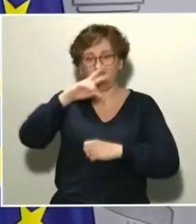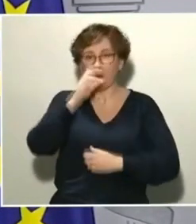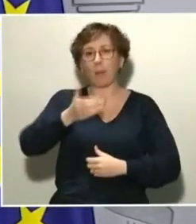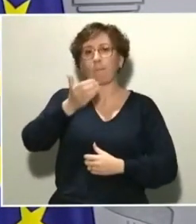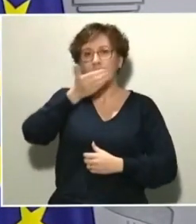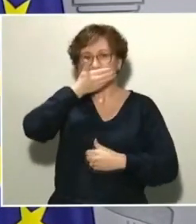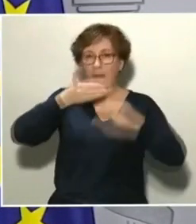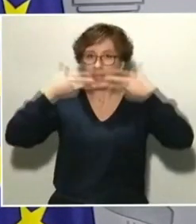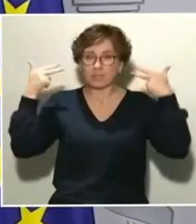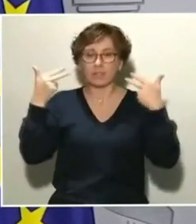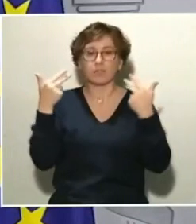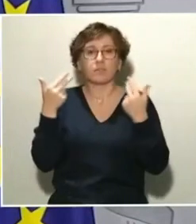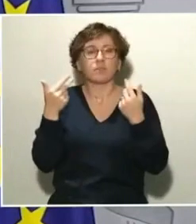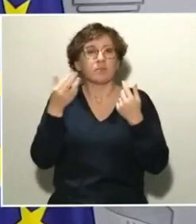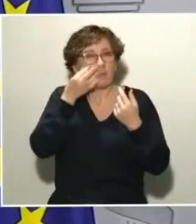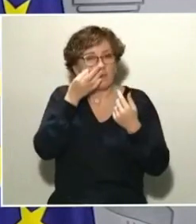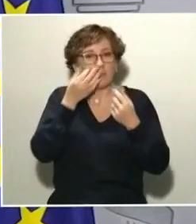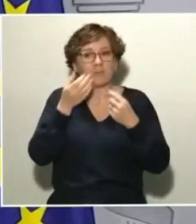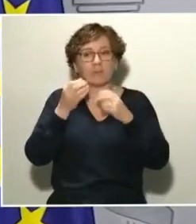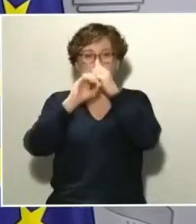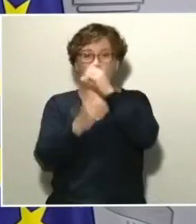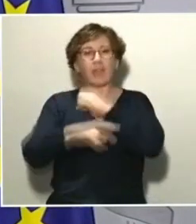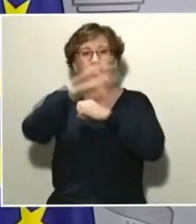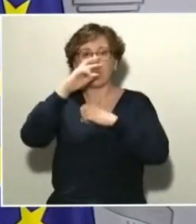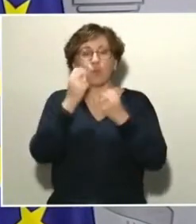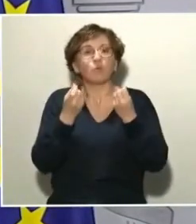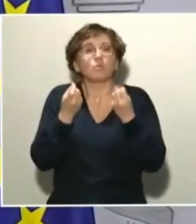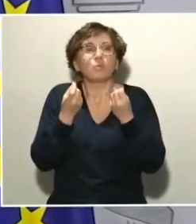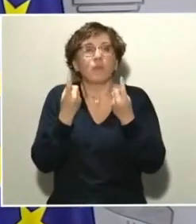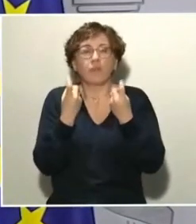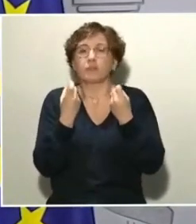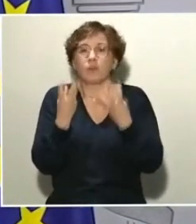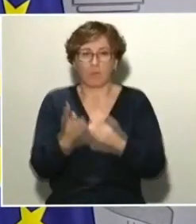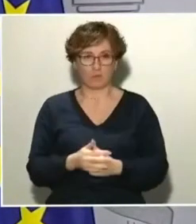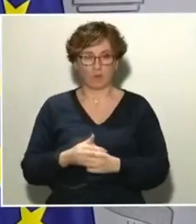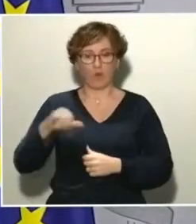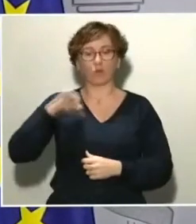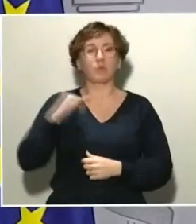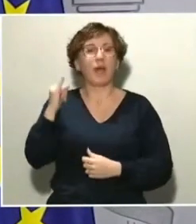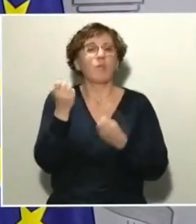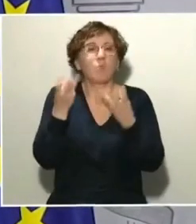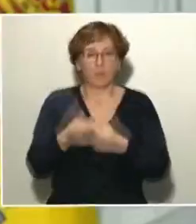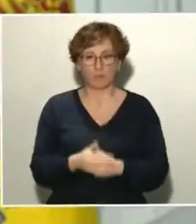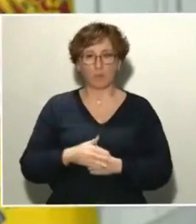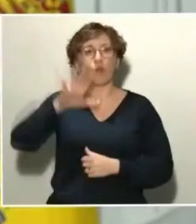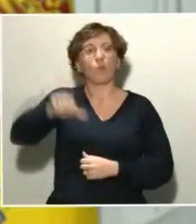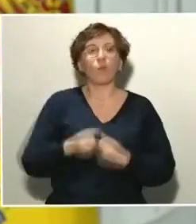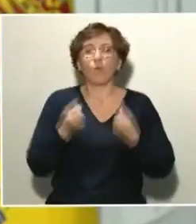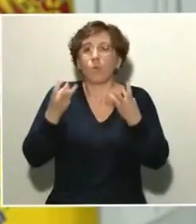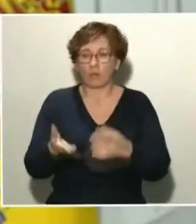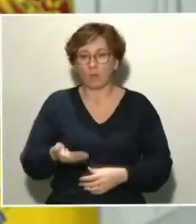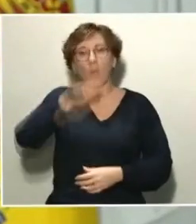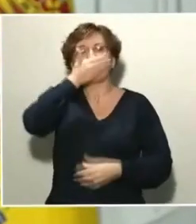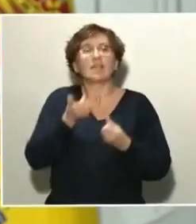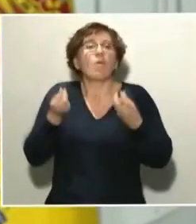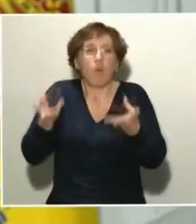respiradores hacen falta? ¿Cuántos tienen los hospitales? ¿Cuántos se han comprado? ¿Cuántas mascarillas? Si nos puede aclarar estas cosas. Respecto a